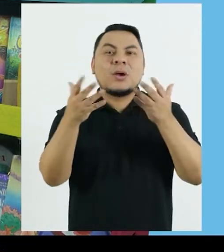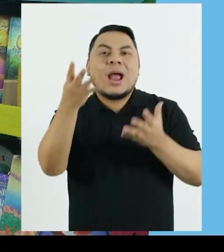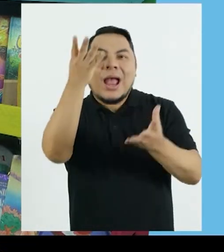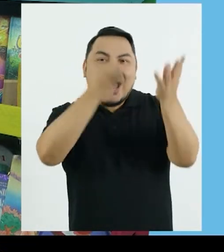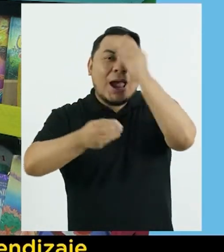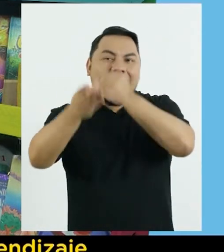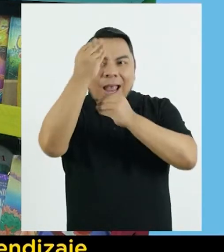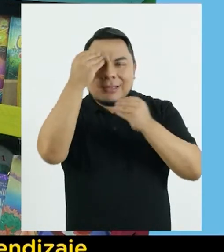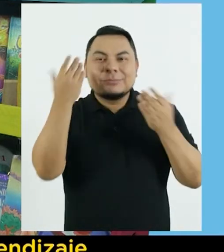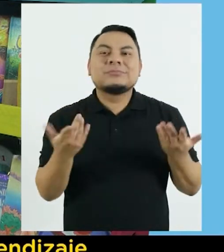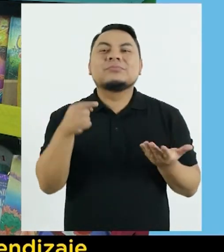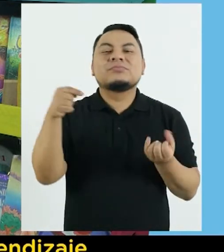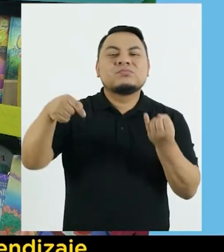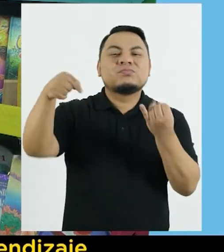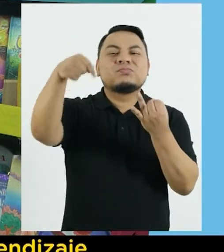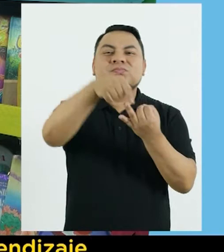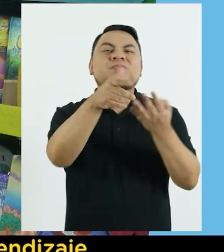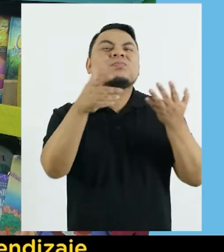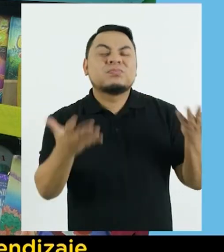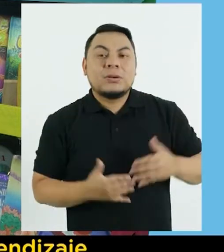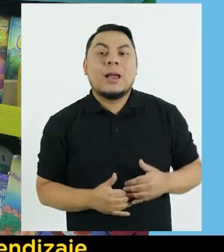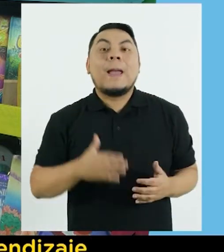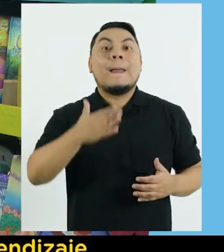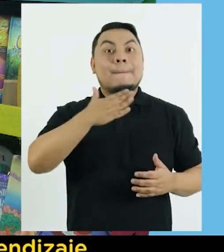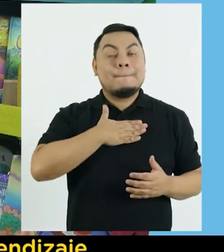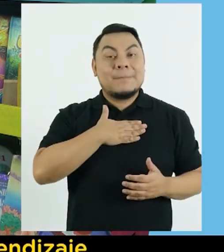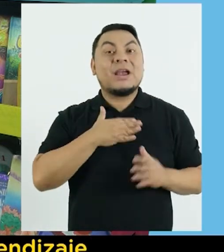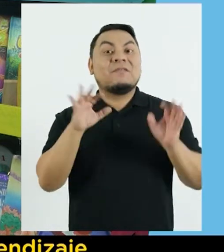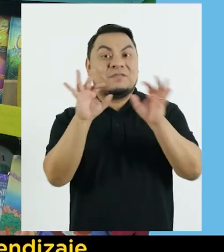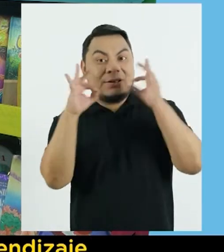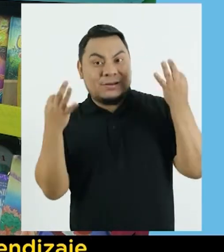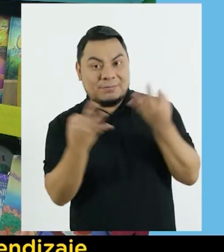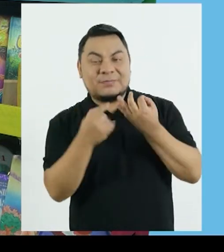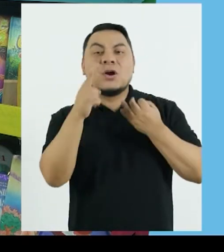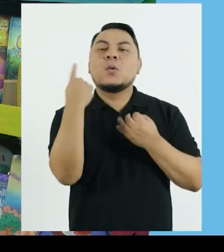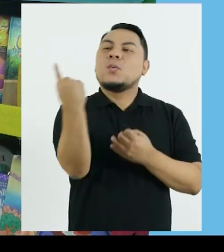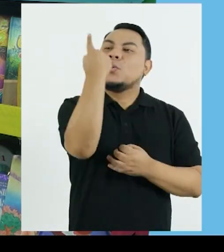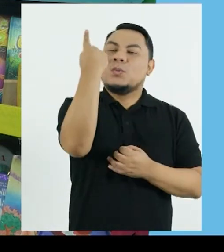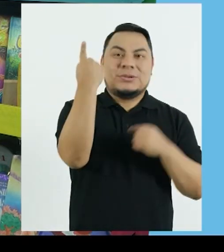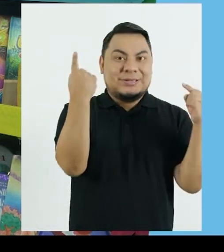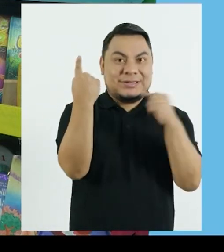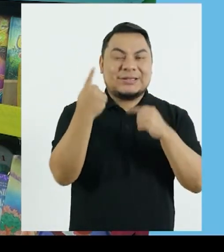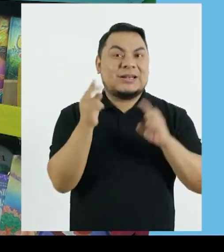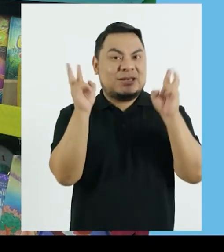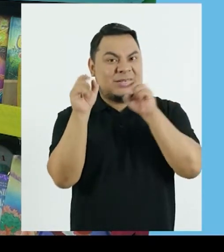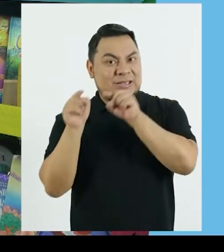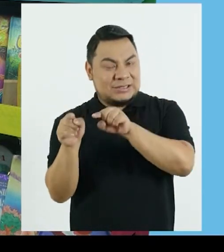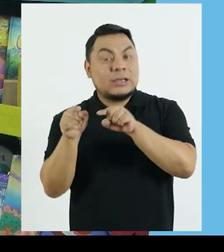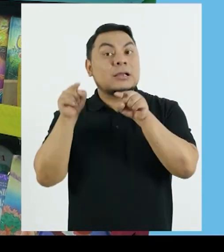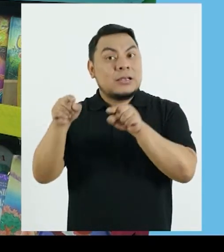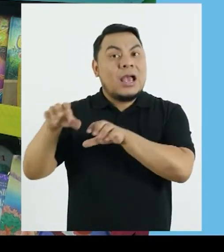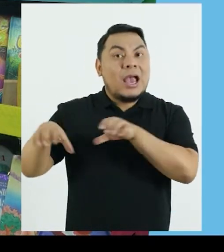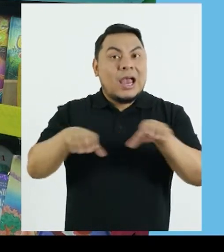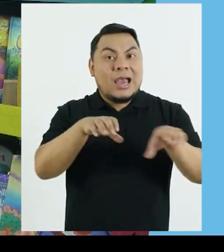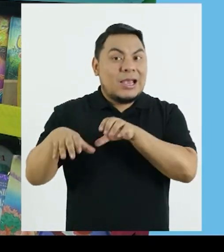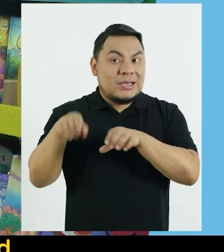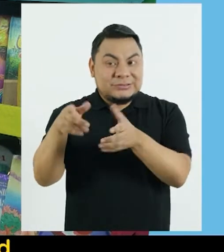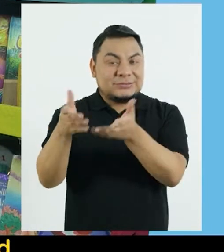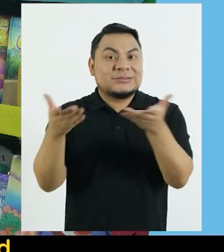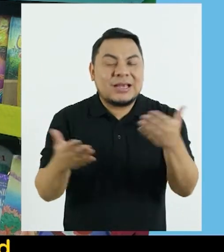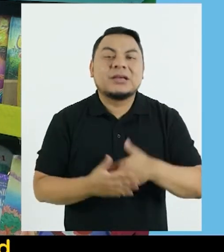segundo bloque continuamos con la experiencia de aprendizaje Mi familia es única